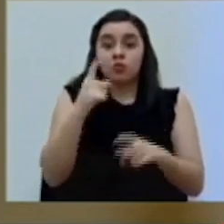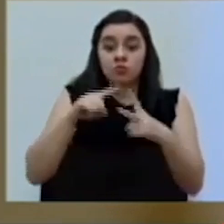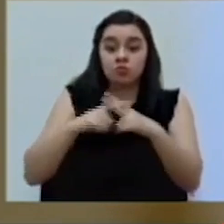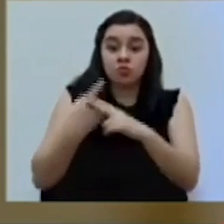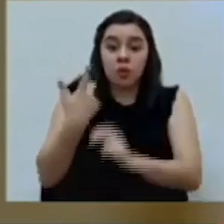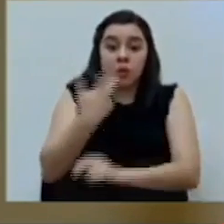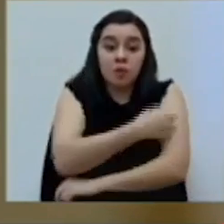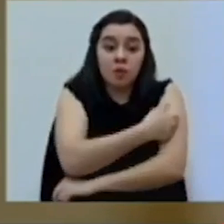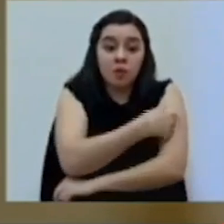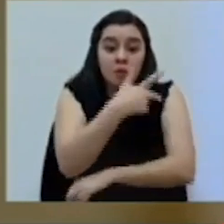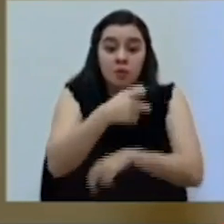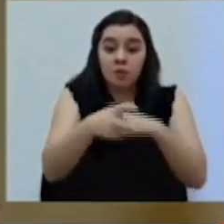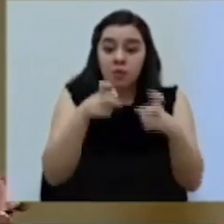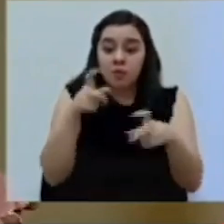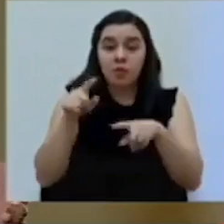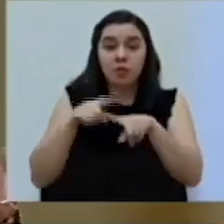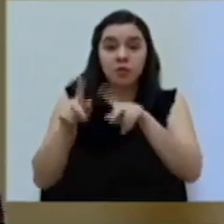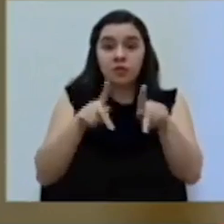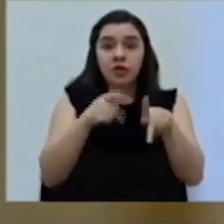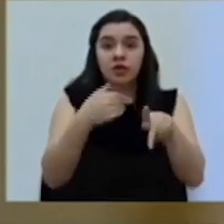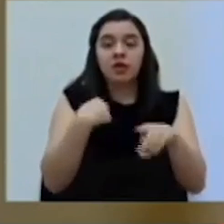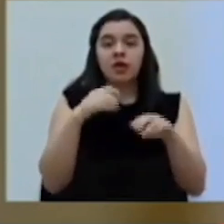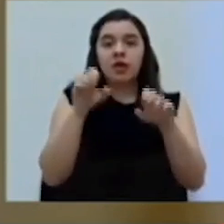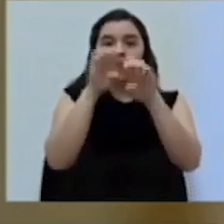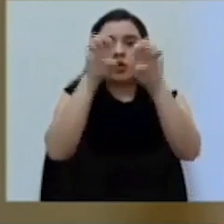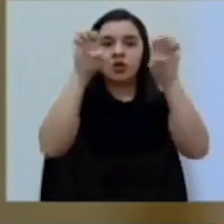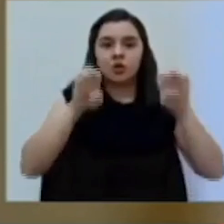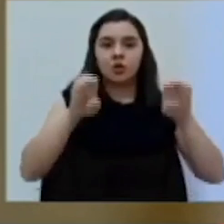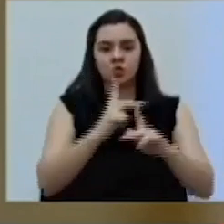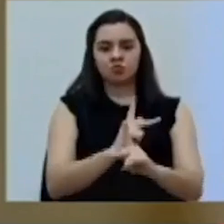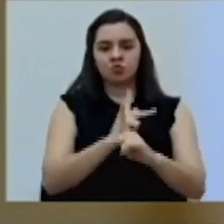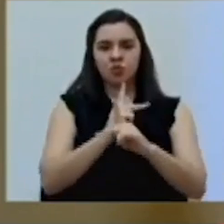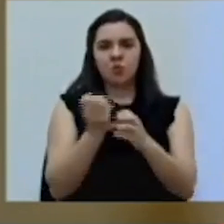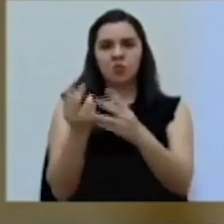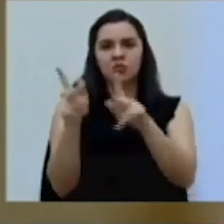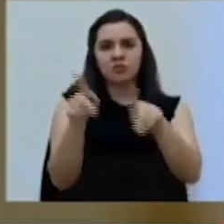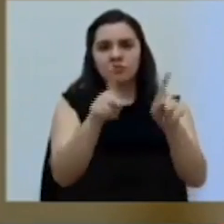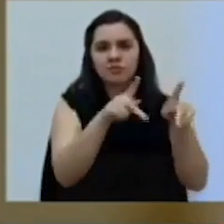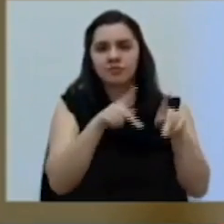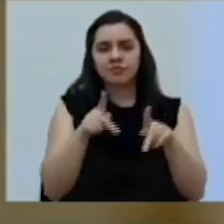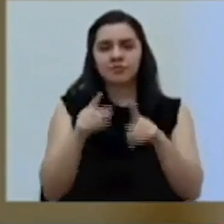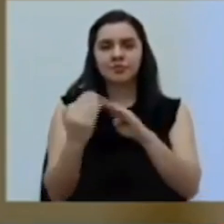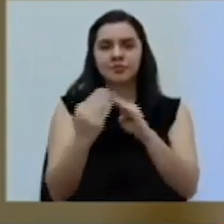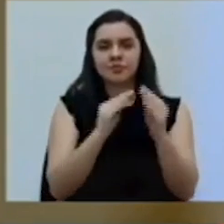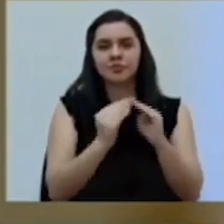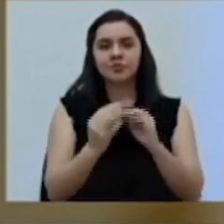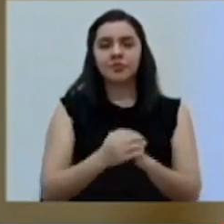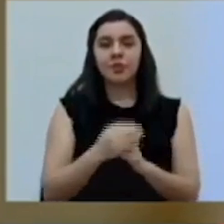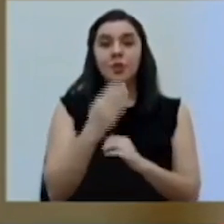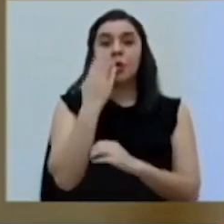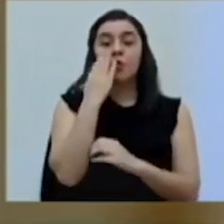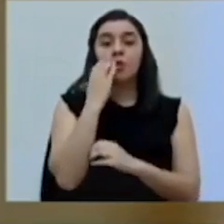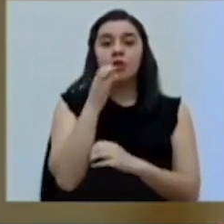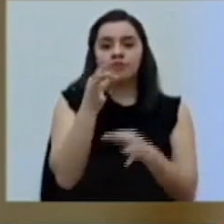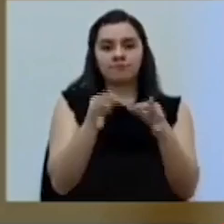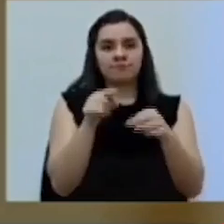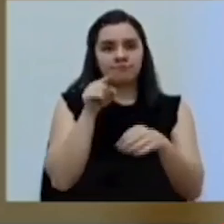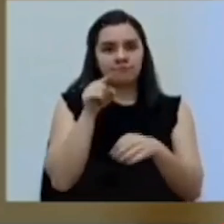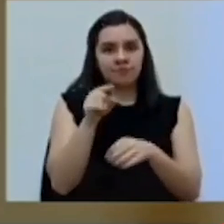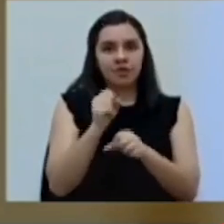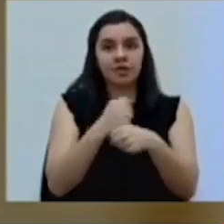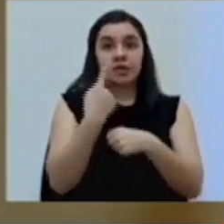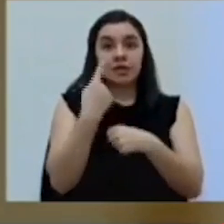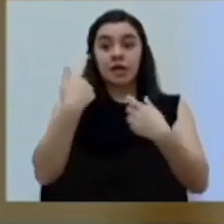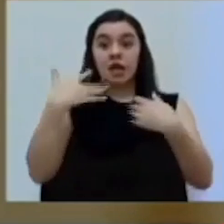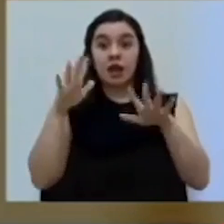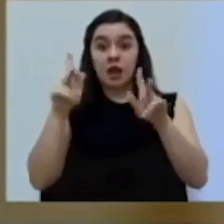a muchas personas, tiene un efecto de escudo protector en mucha de la población porque justamente hace que si una persona